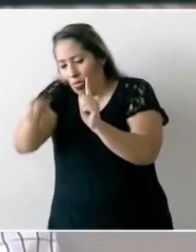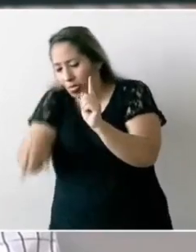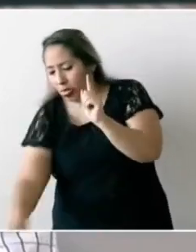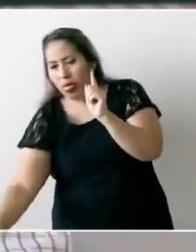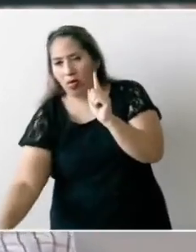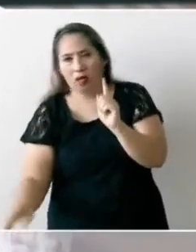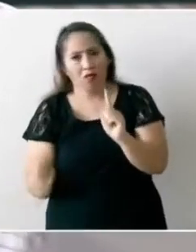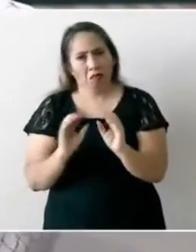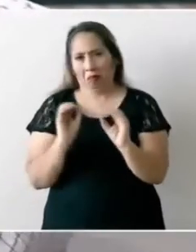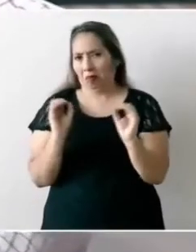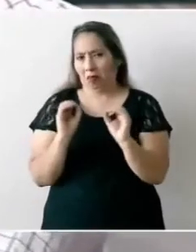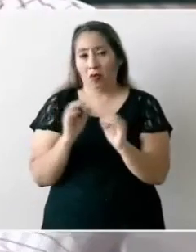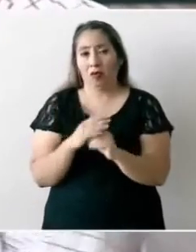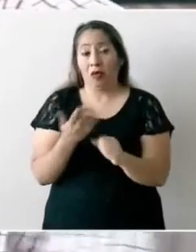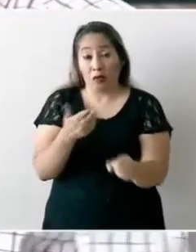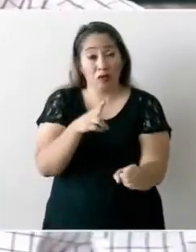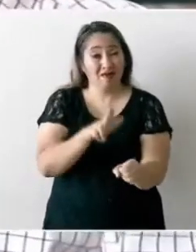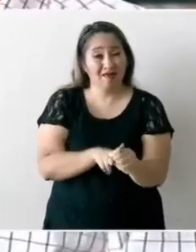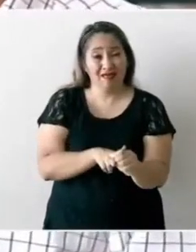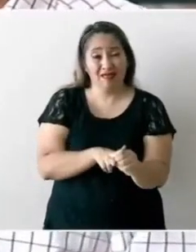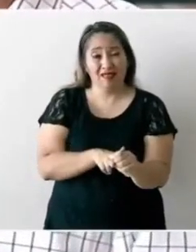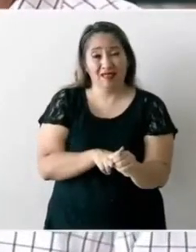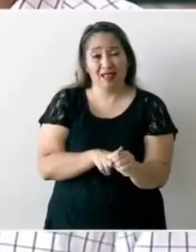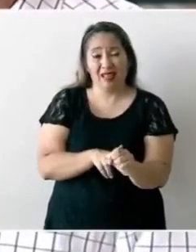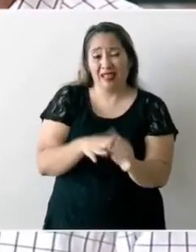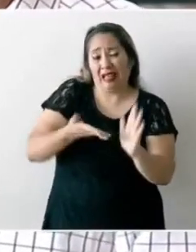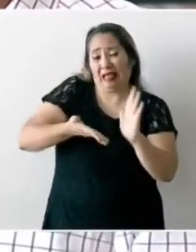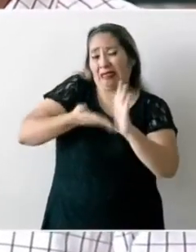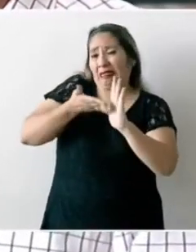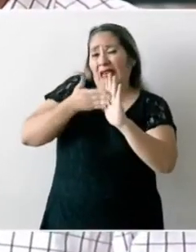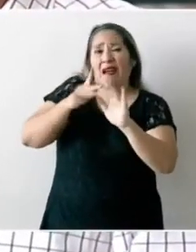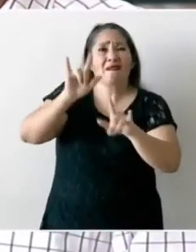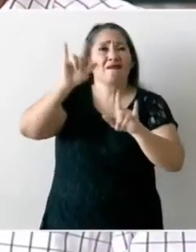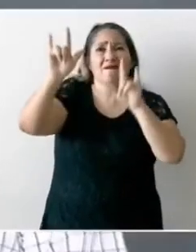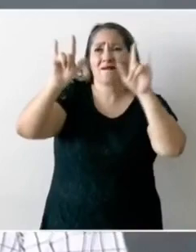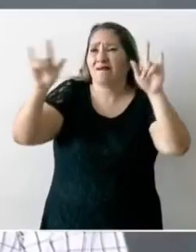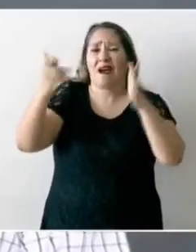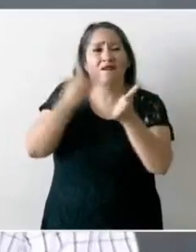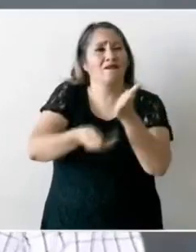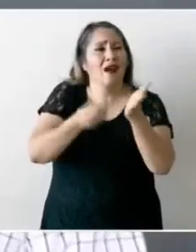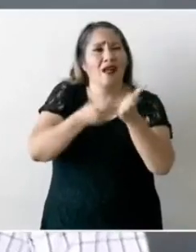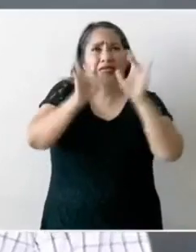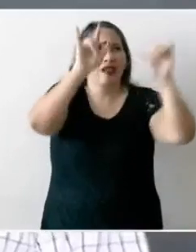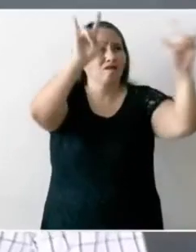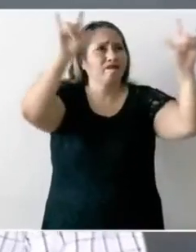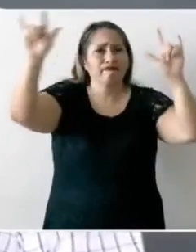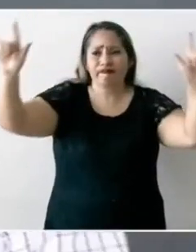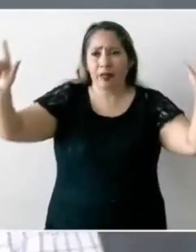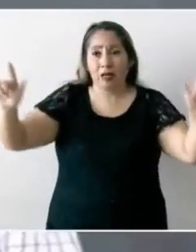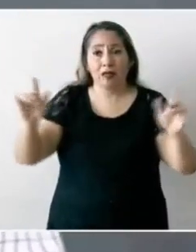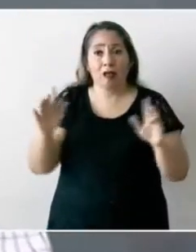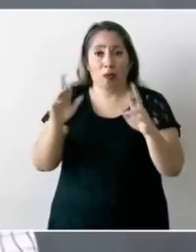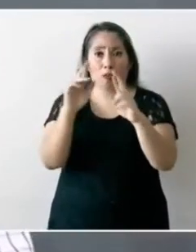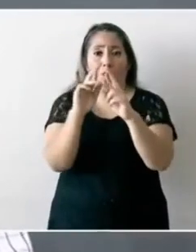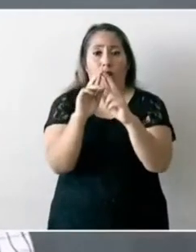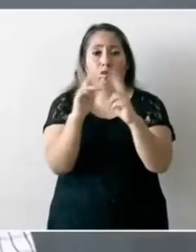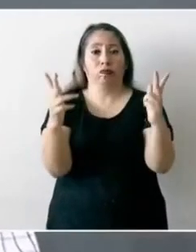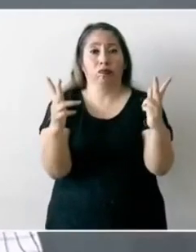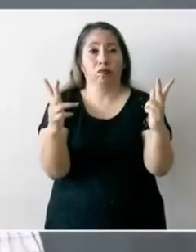que estando todavía en obra negra ya se partieron.